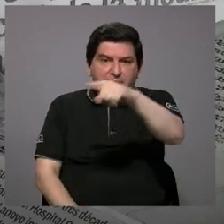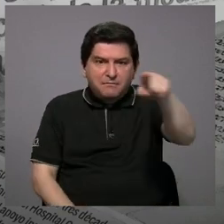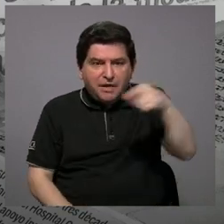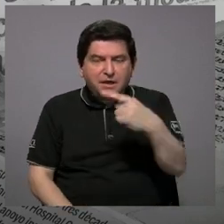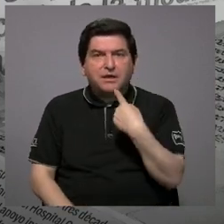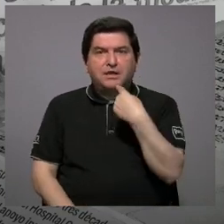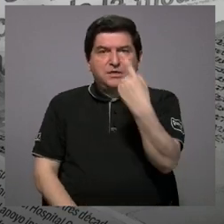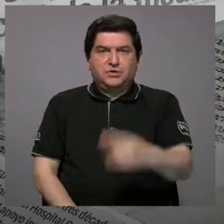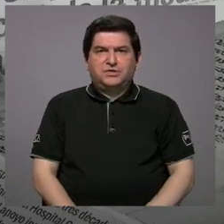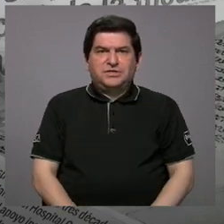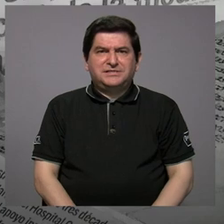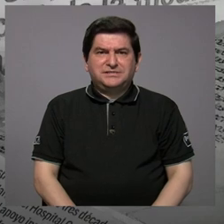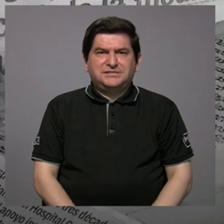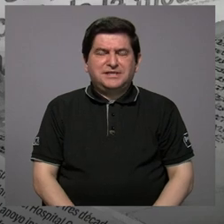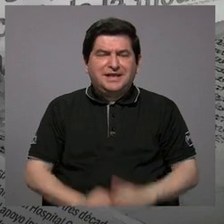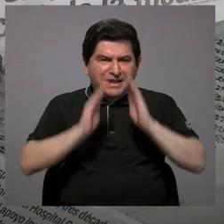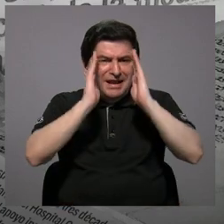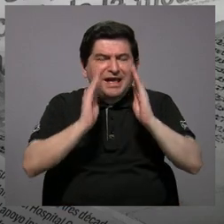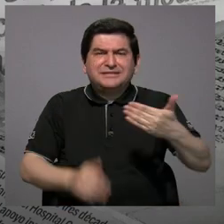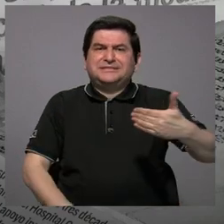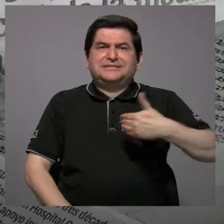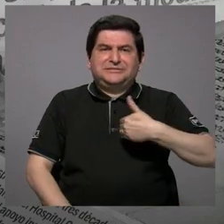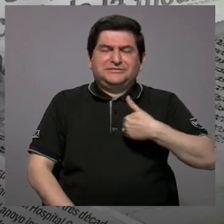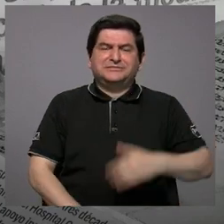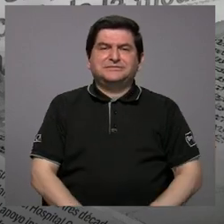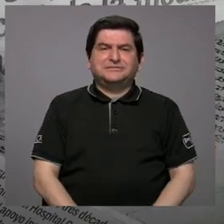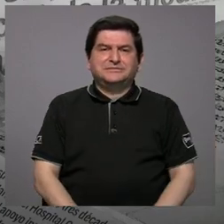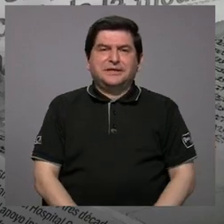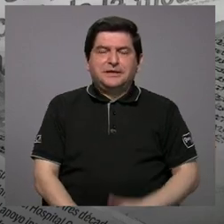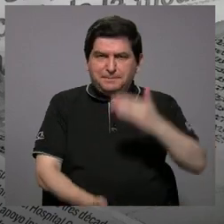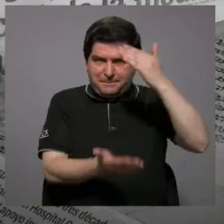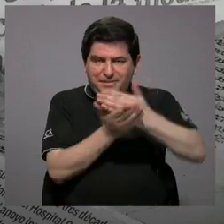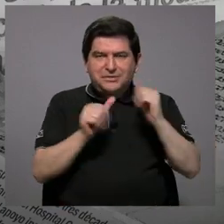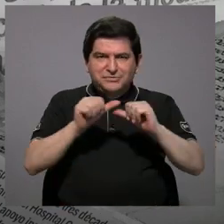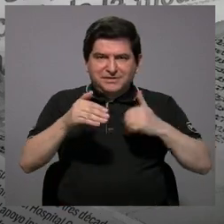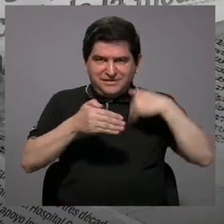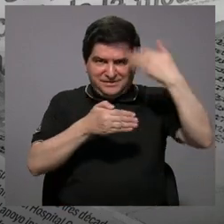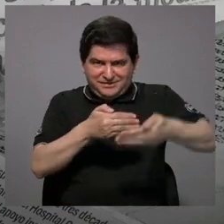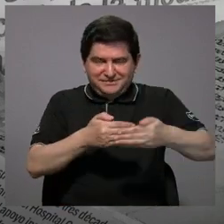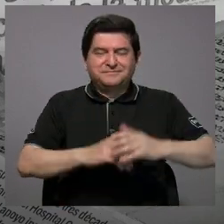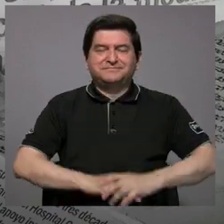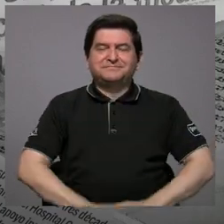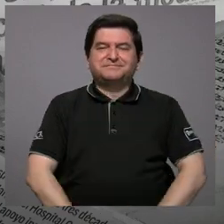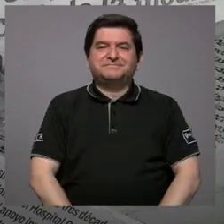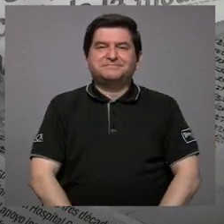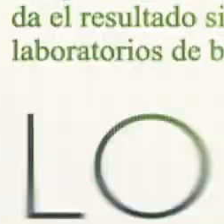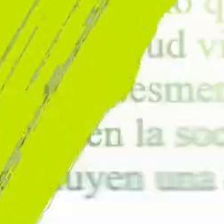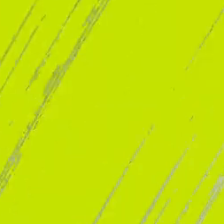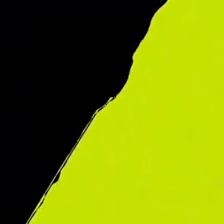manifiestan cómo se les está tratando. Vamos a hacer una pausa y enseguida estamos con ustedes.